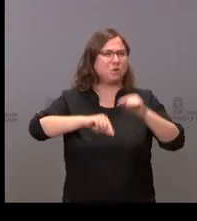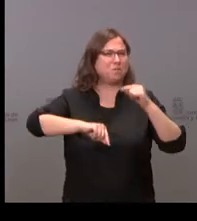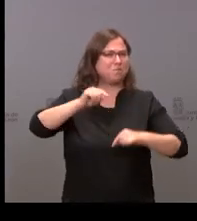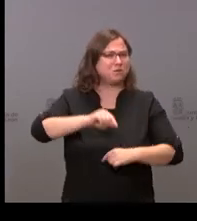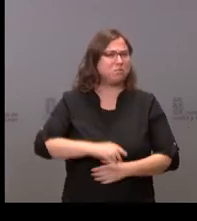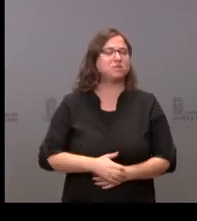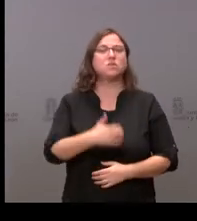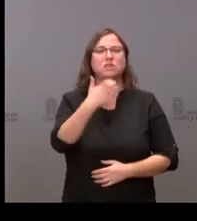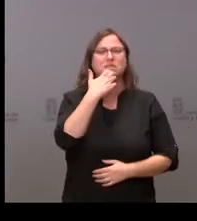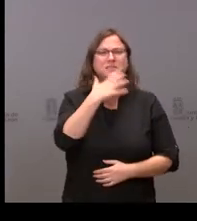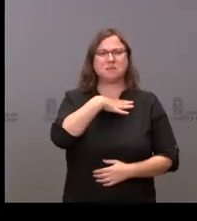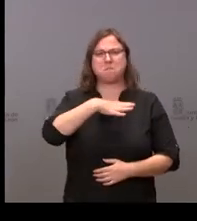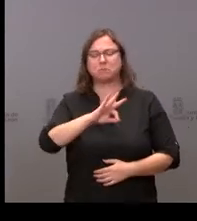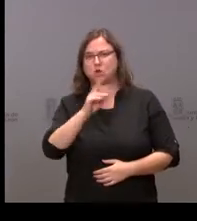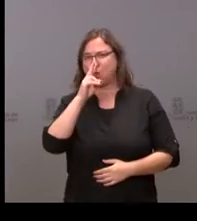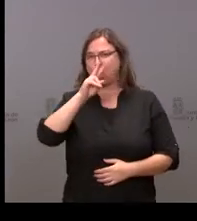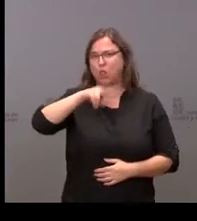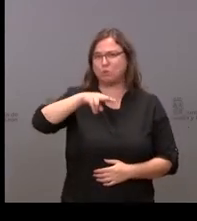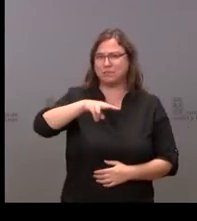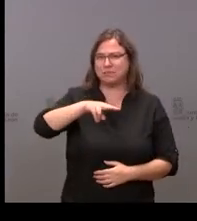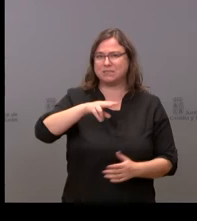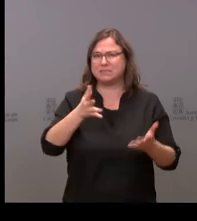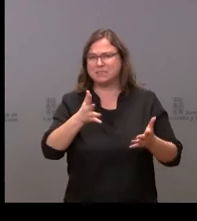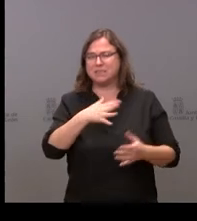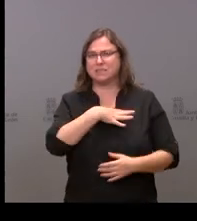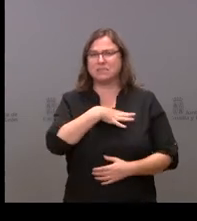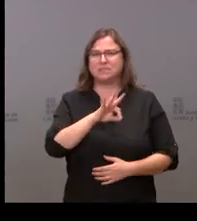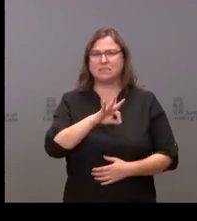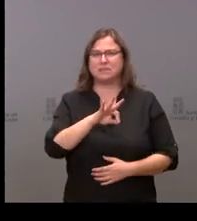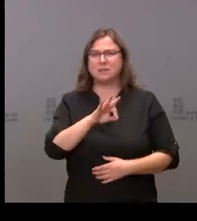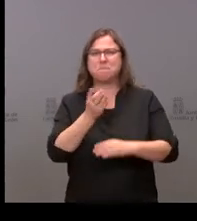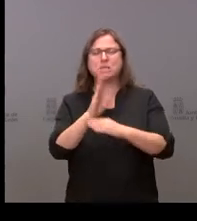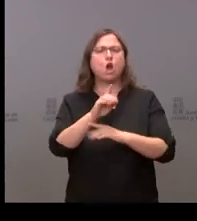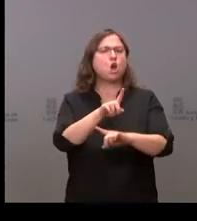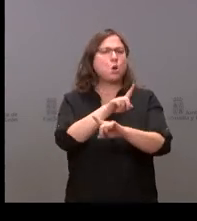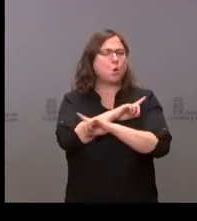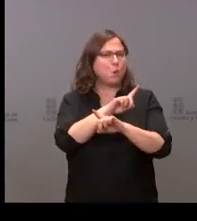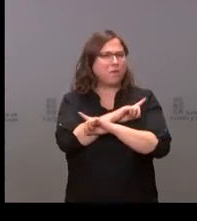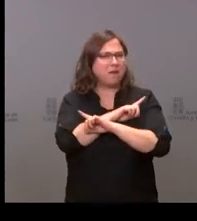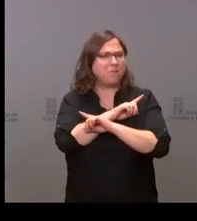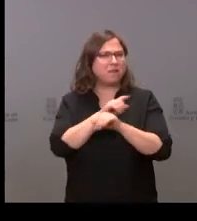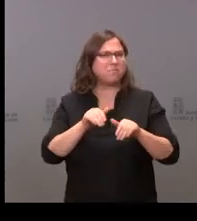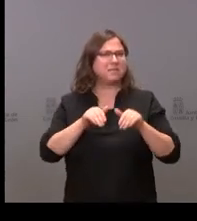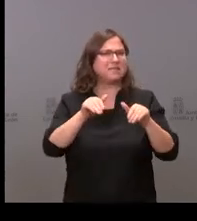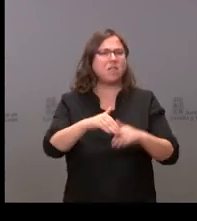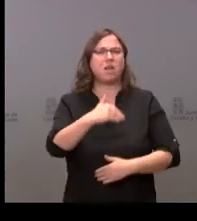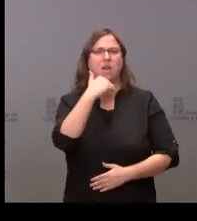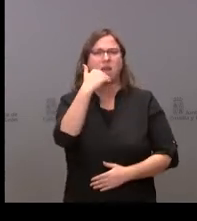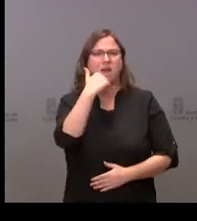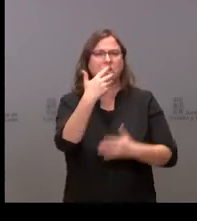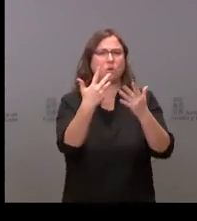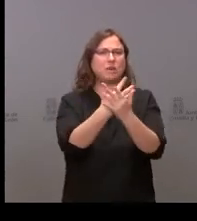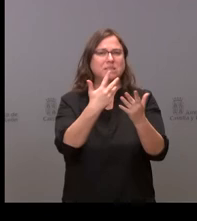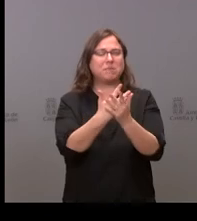tramitación de aproximadamente dos meses o al menos el año pasado así ocurrió de presentación en noviembre y aprobación en febrero cuál es un poco mentalmente el